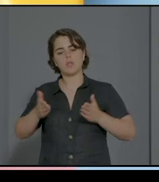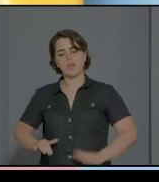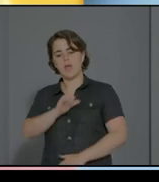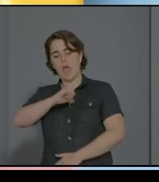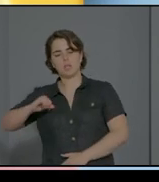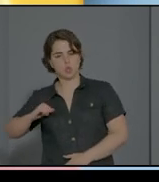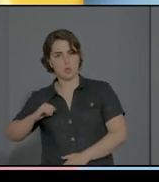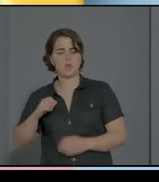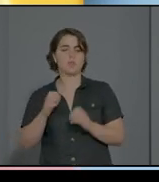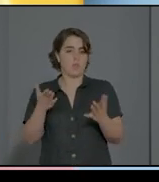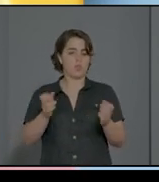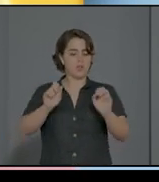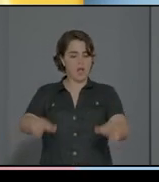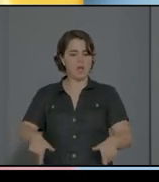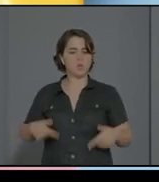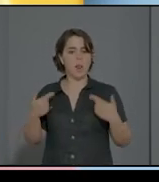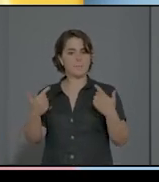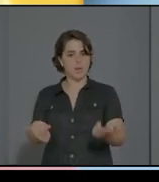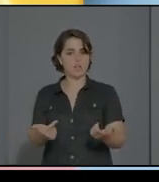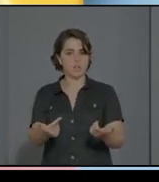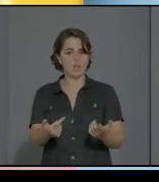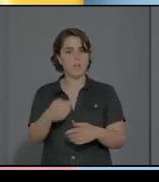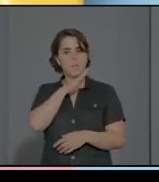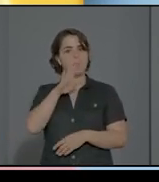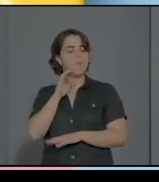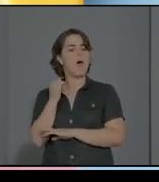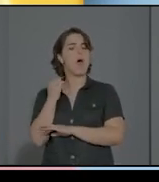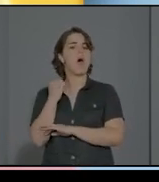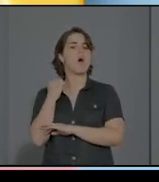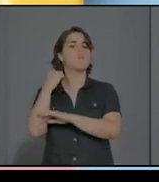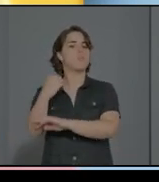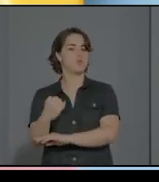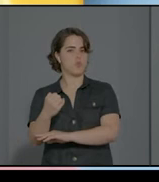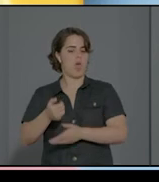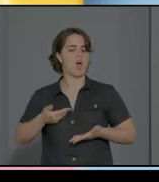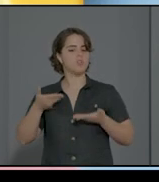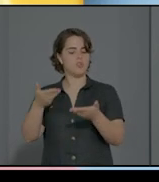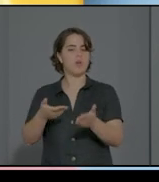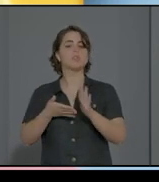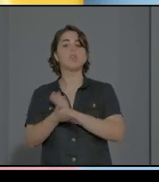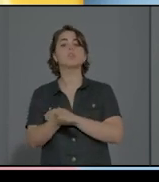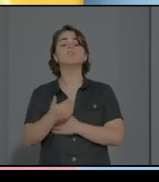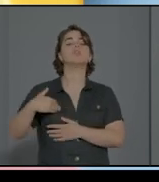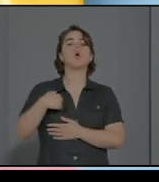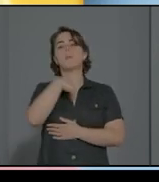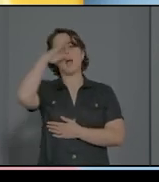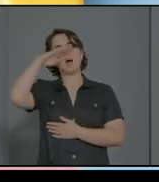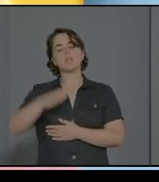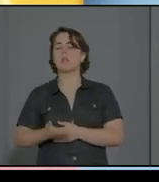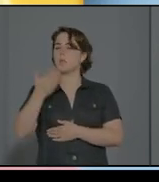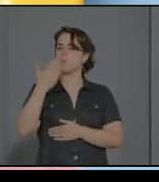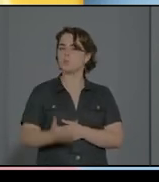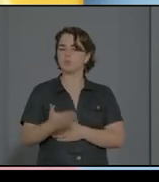la madre. Por lo tanto, la función paterna es muy importante bajo este punto de vista. Hemos